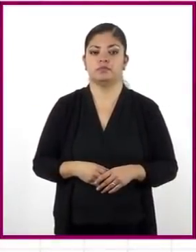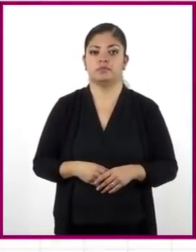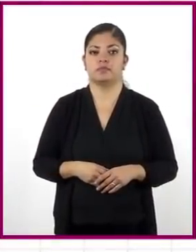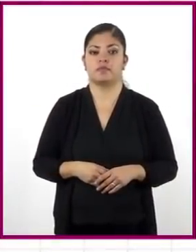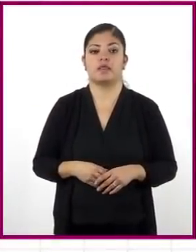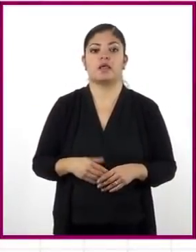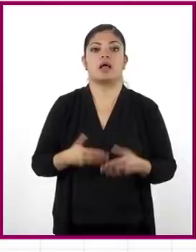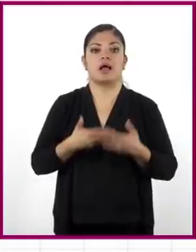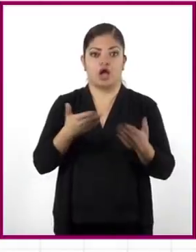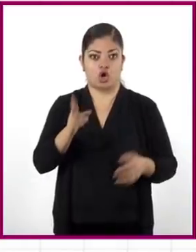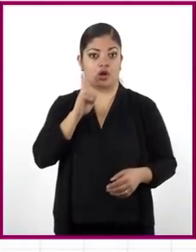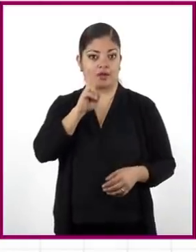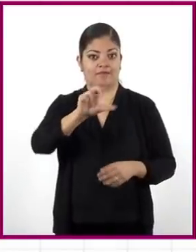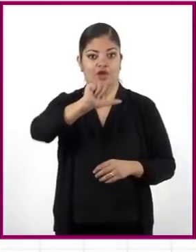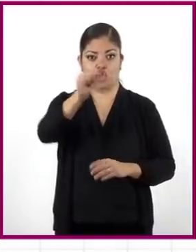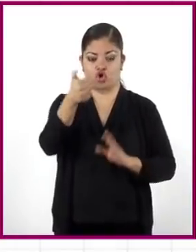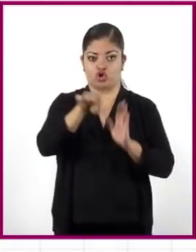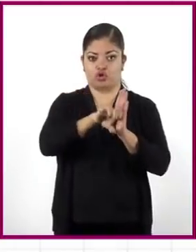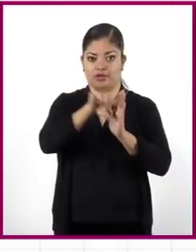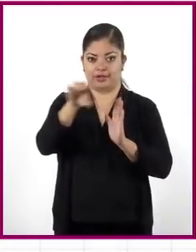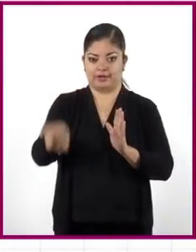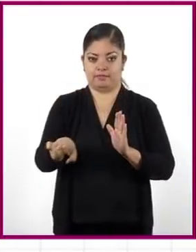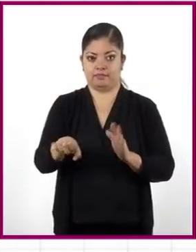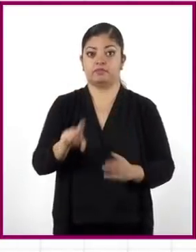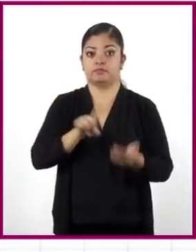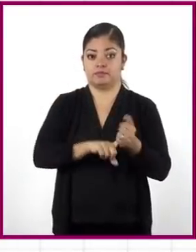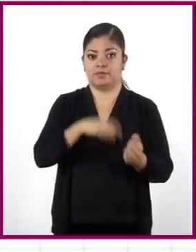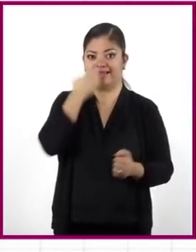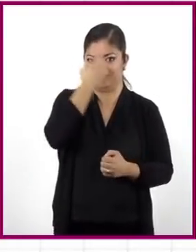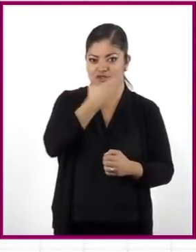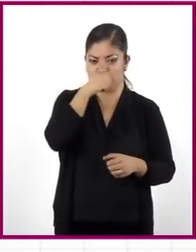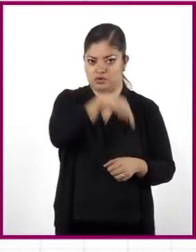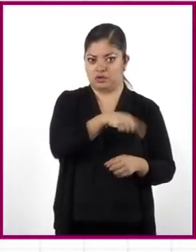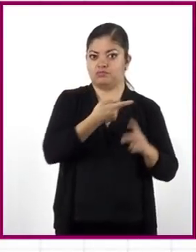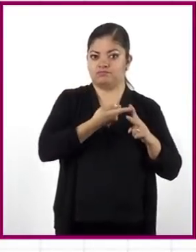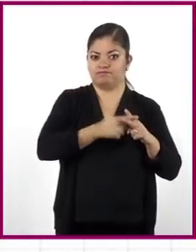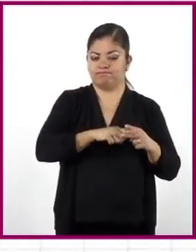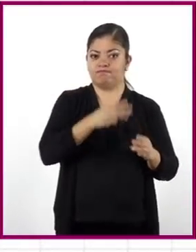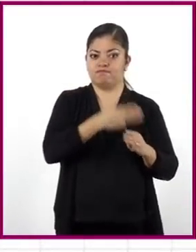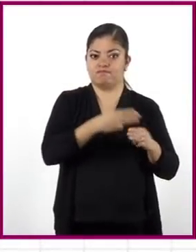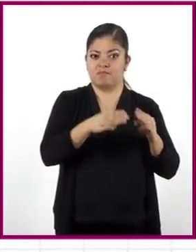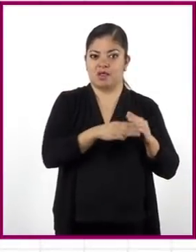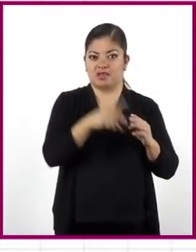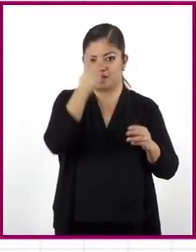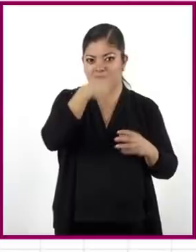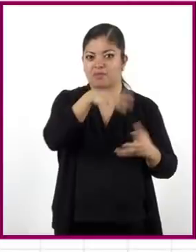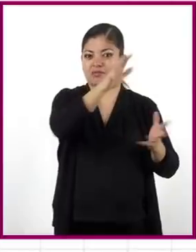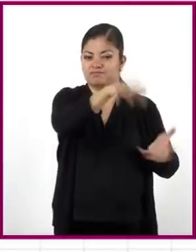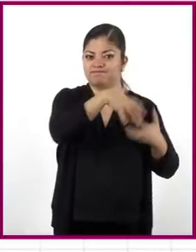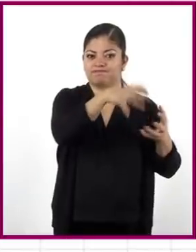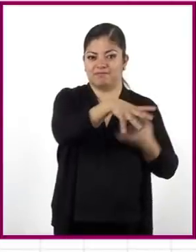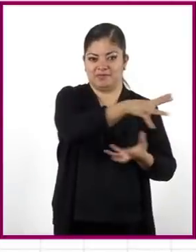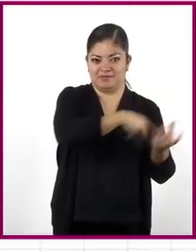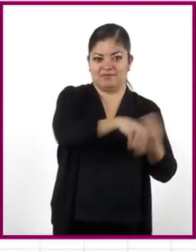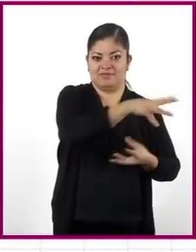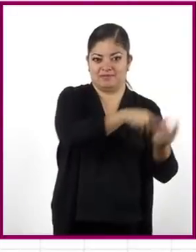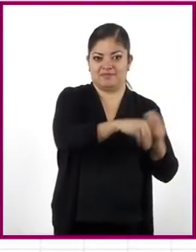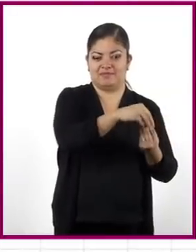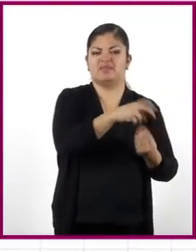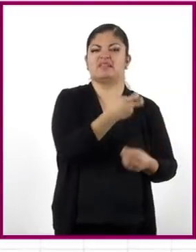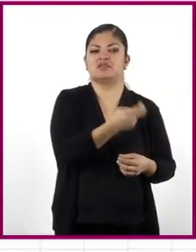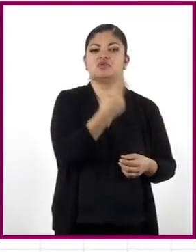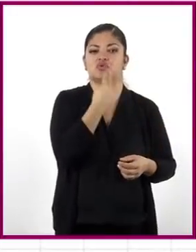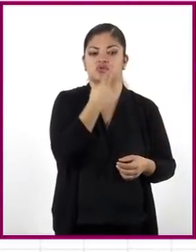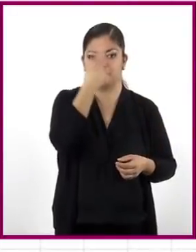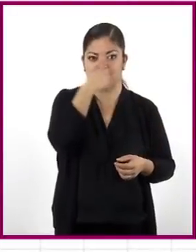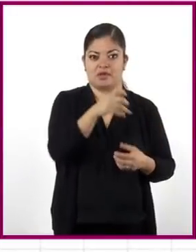Veamos otro ejemplo. En la escuela se inició una campaña de recolección de material reciclable para venderlo y obtener fondos